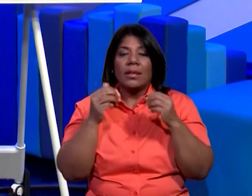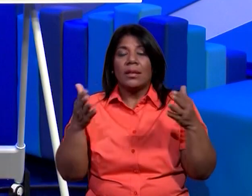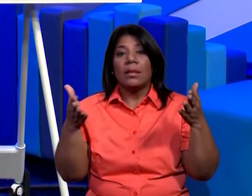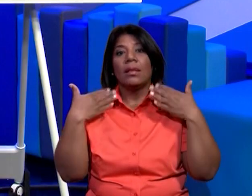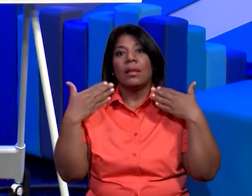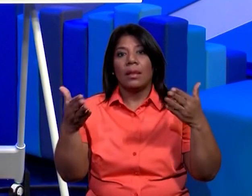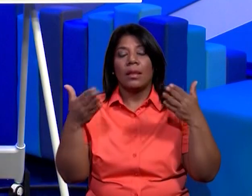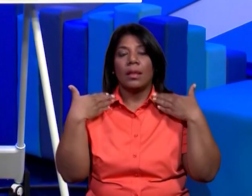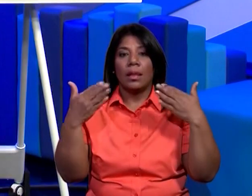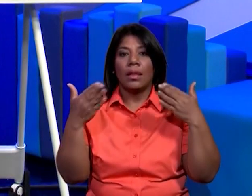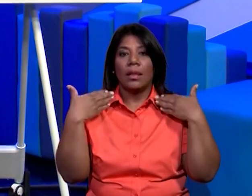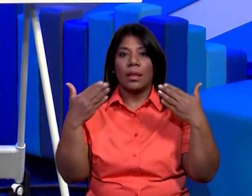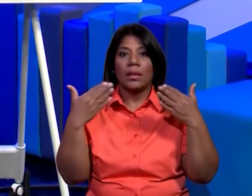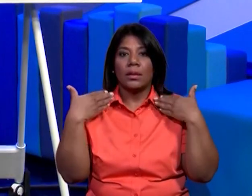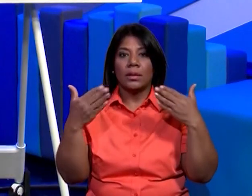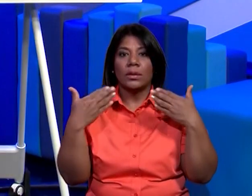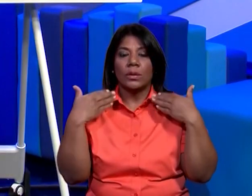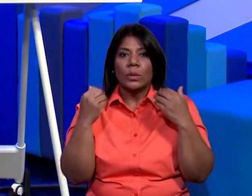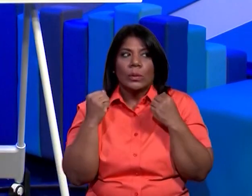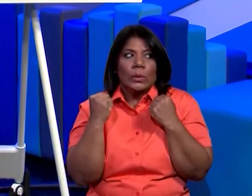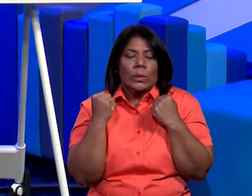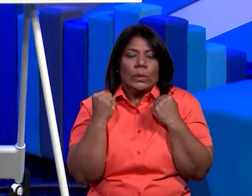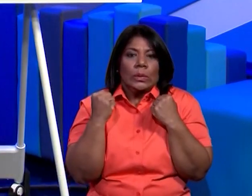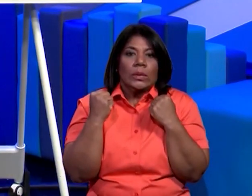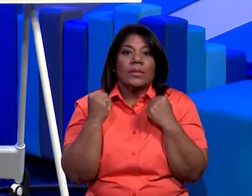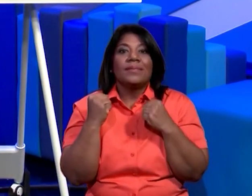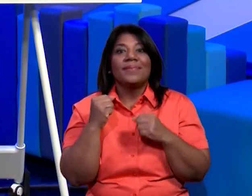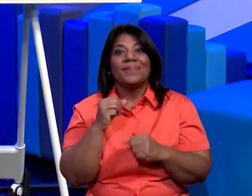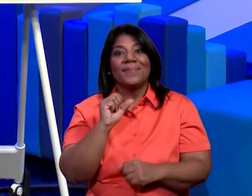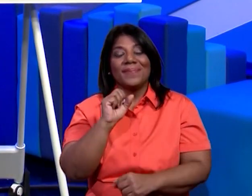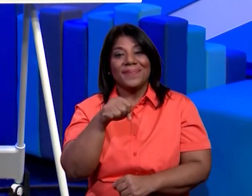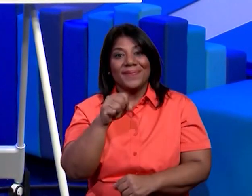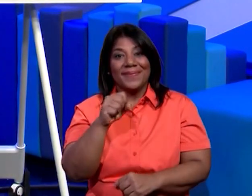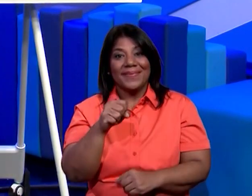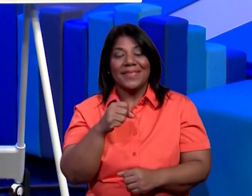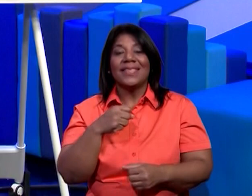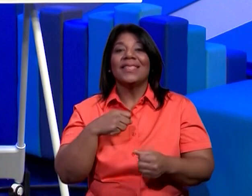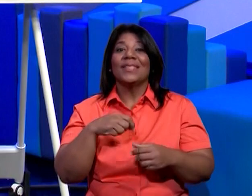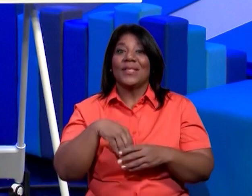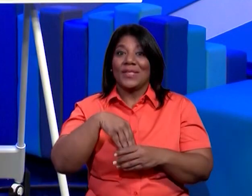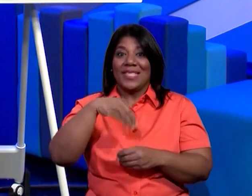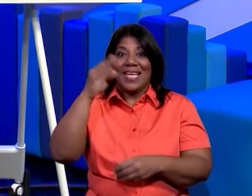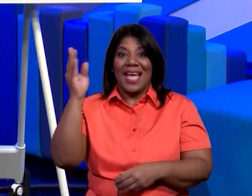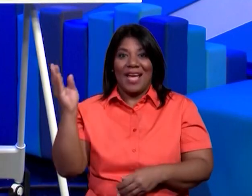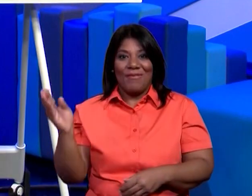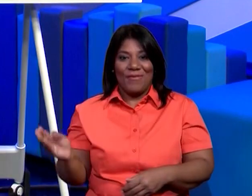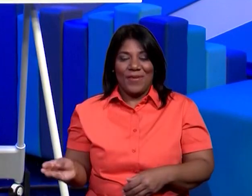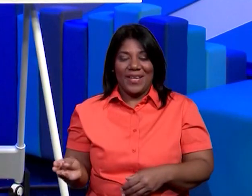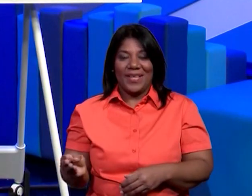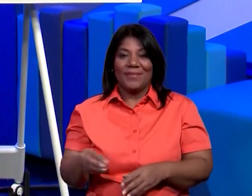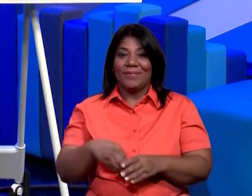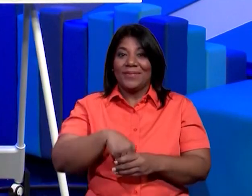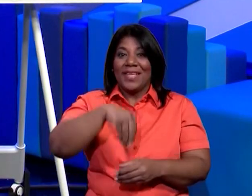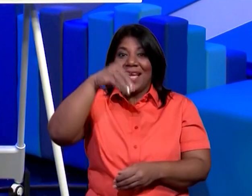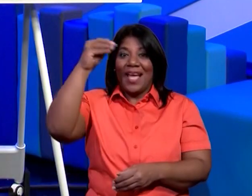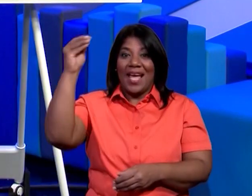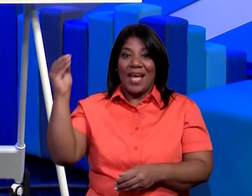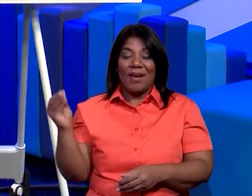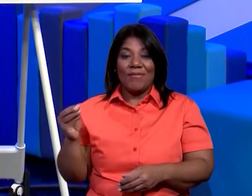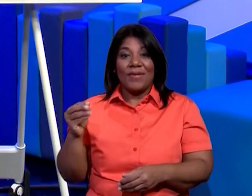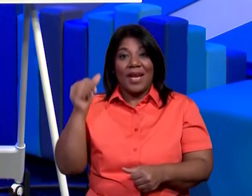si hay mucha presión tal vez esos son estímulos externos muy bien recuerden que estamos